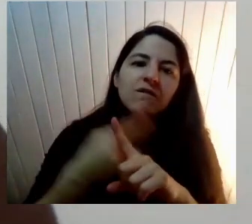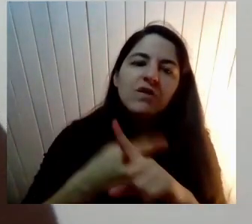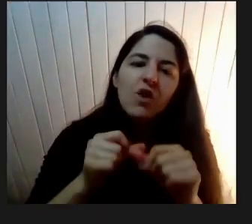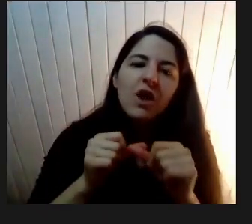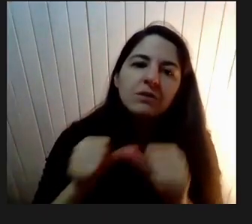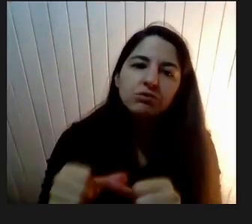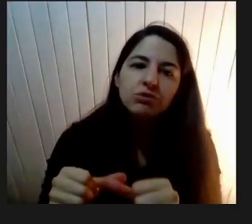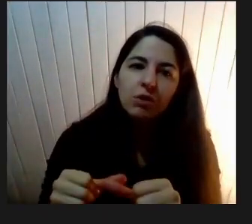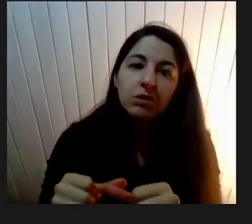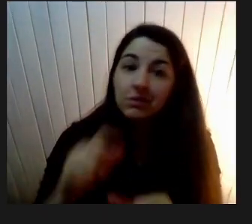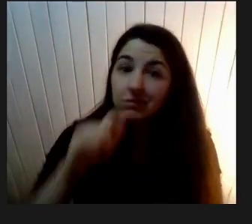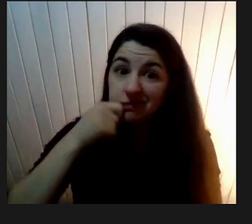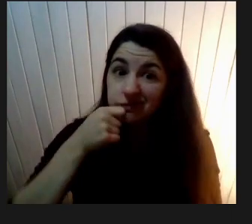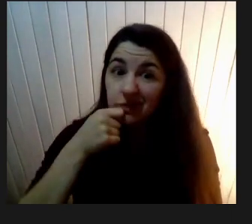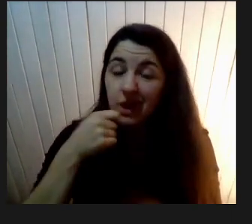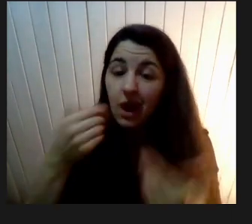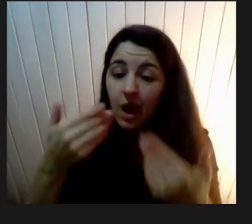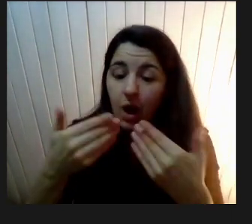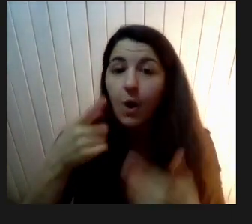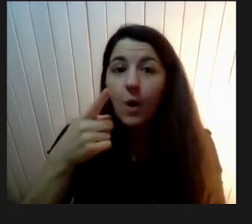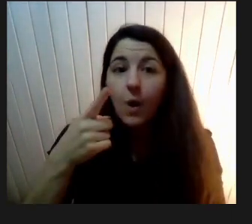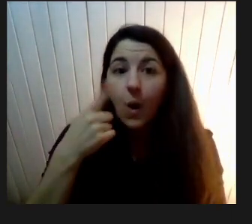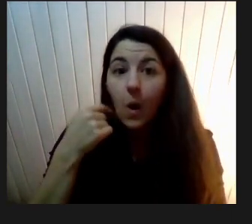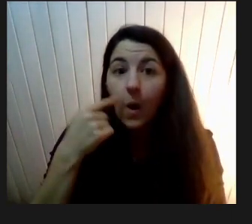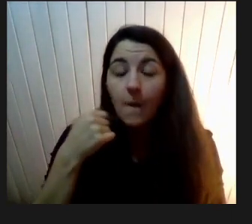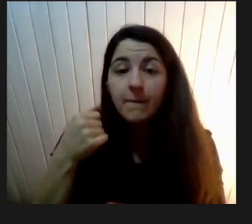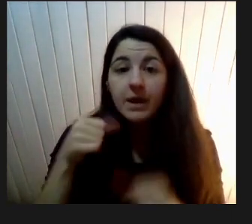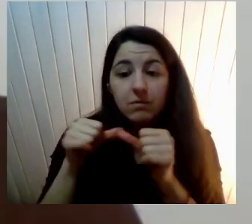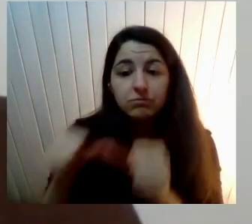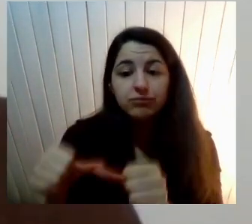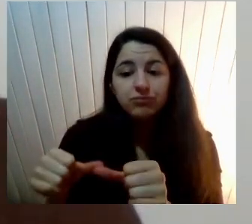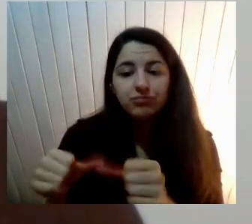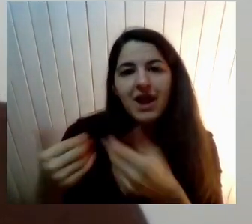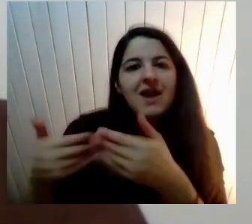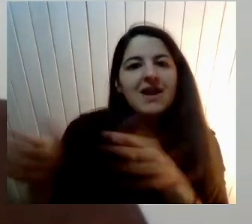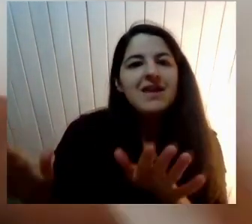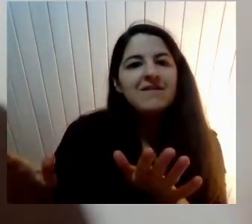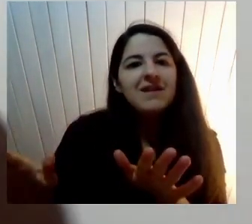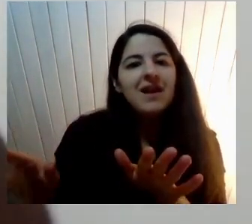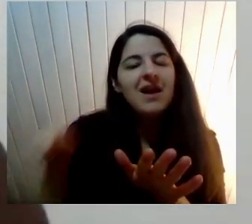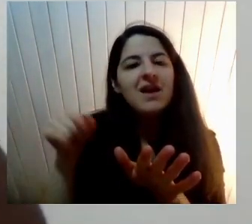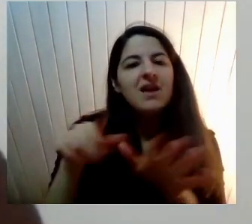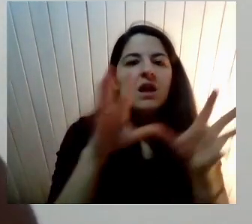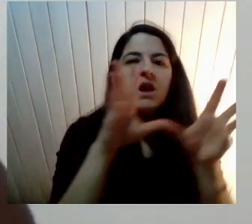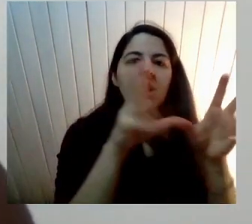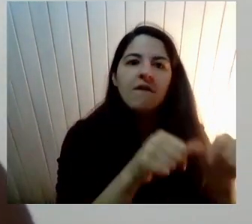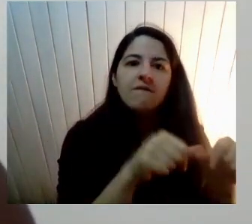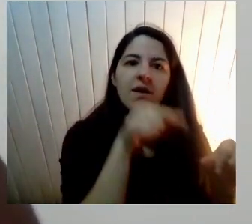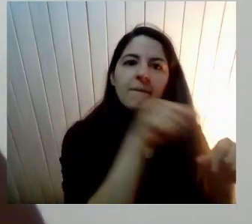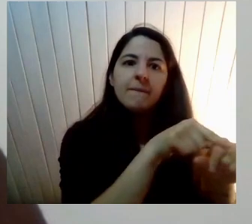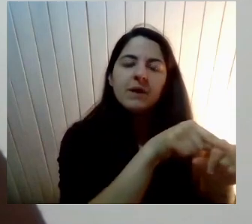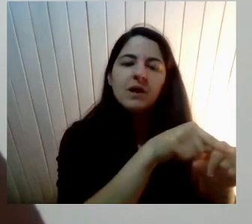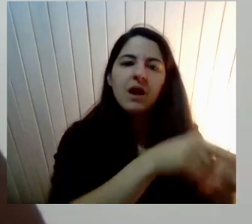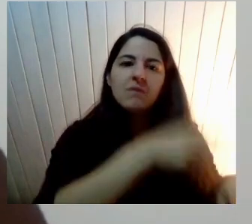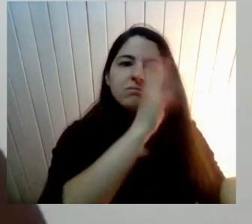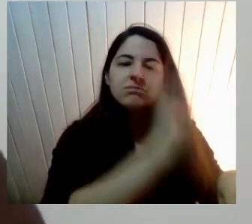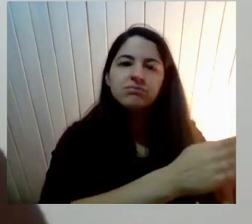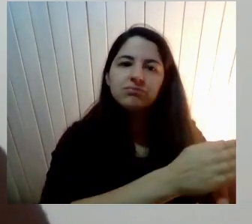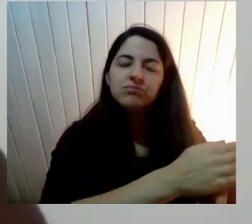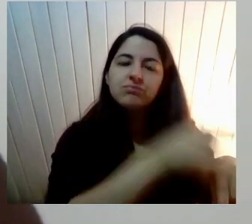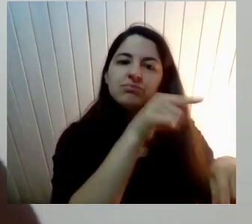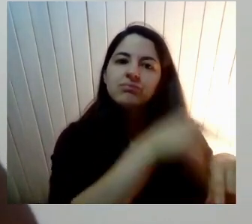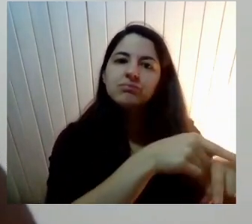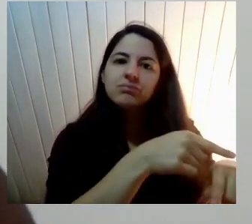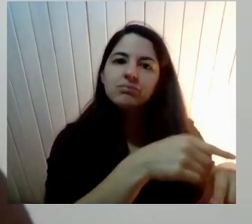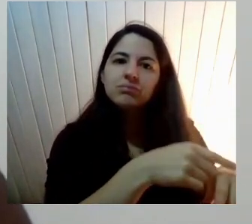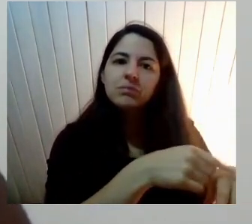que incluso Le pone sentencias A su familia Para nunca poder Hablar más del caso Cierto Defendemos la